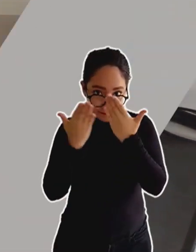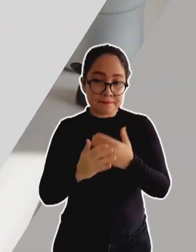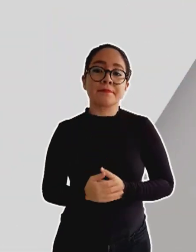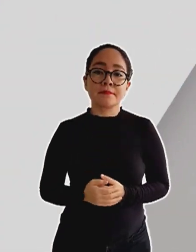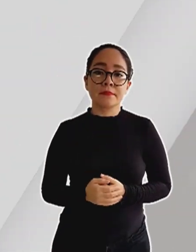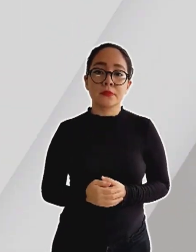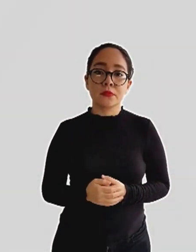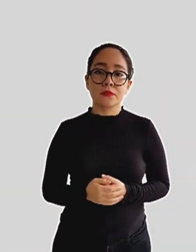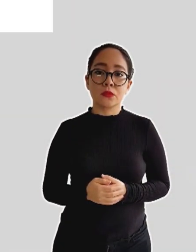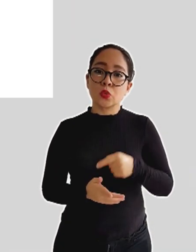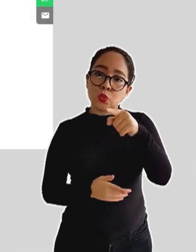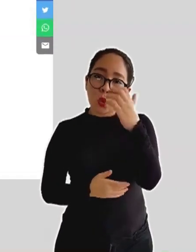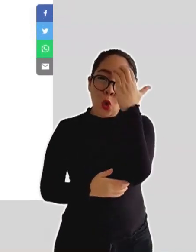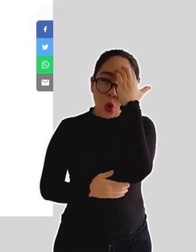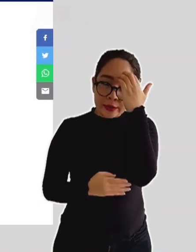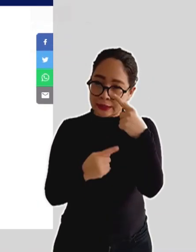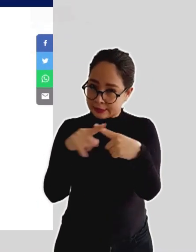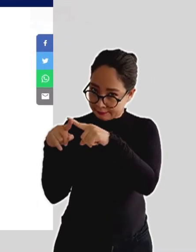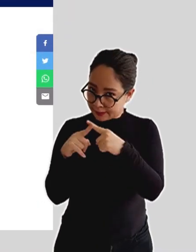las opciones que ponemos a tu disposición.